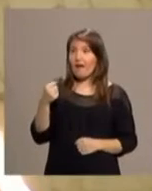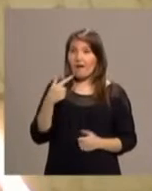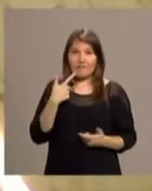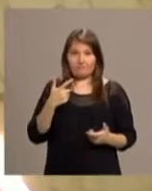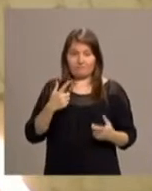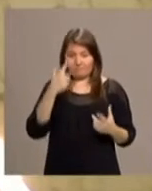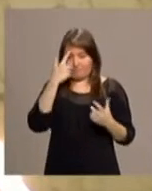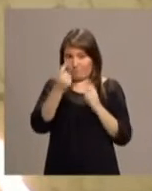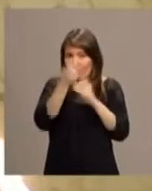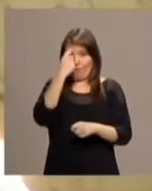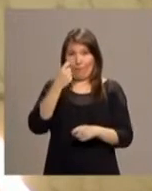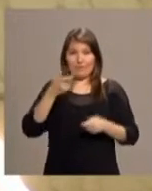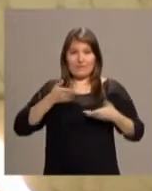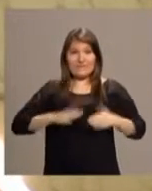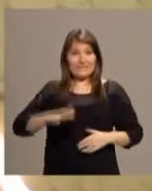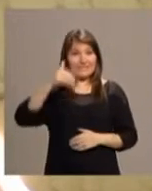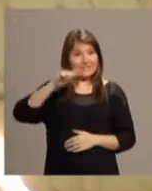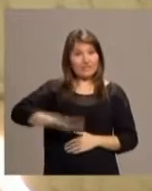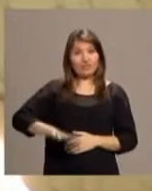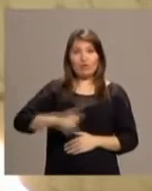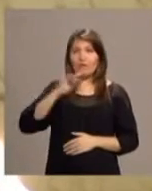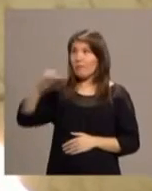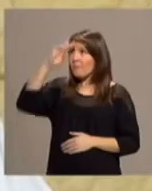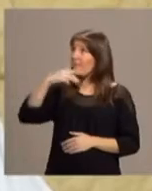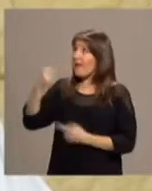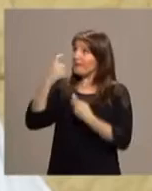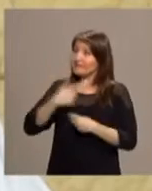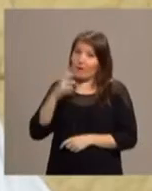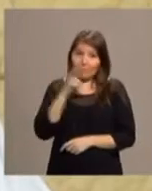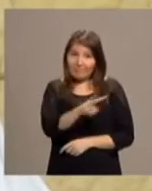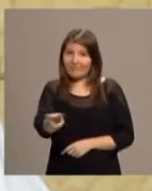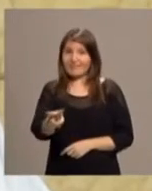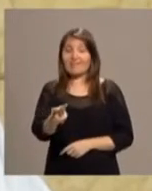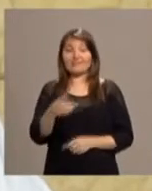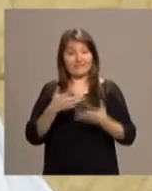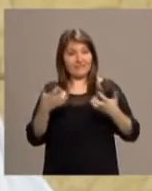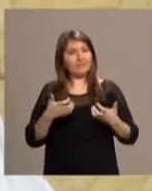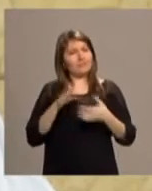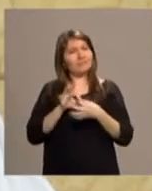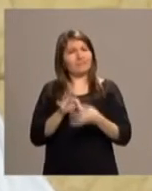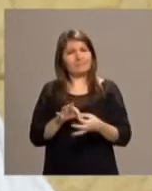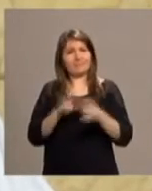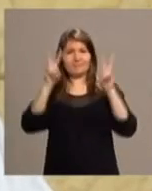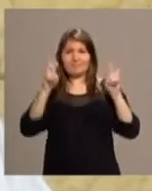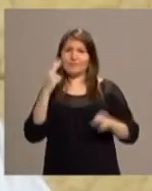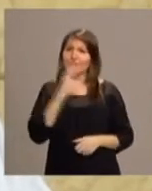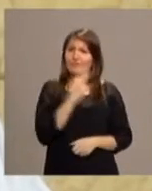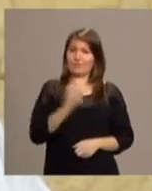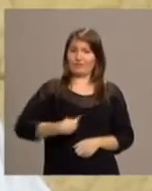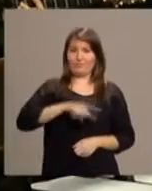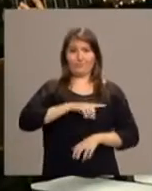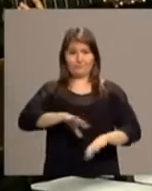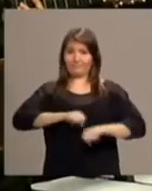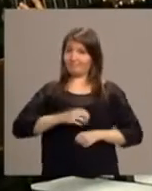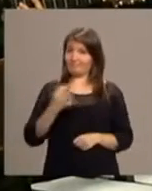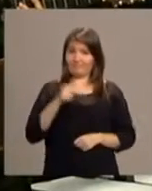el niño le dice a su padre, papá, enséñame a mirar. Un texto que tiene mucho que ver con el compromiso que debemos adquirir